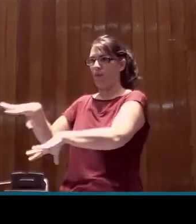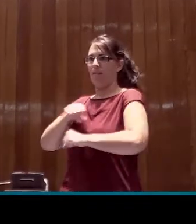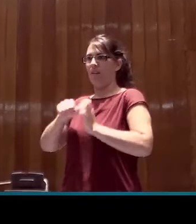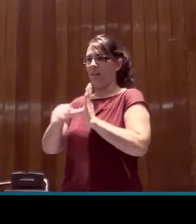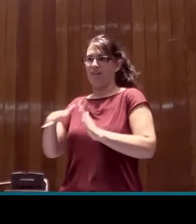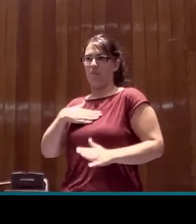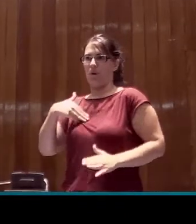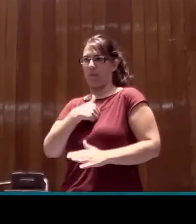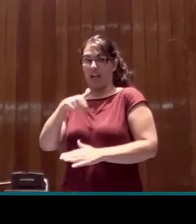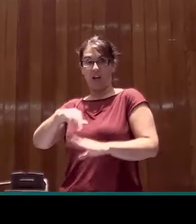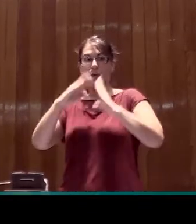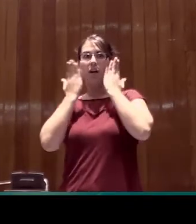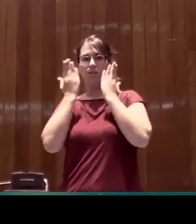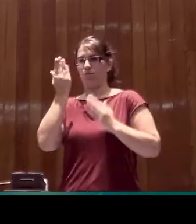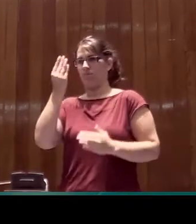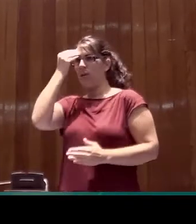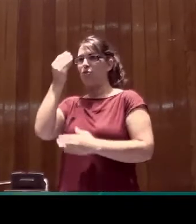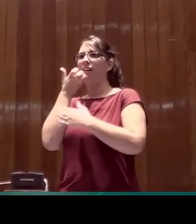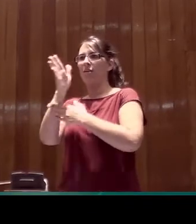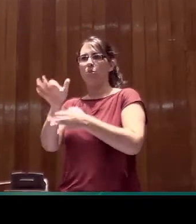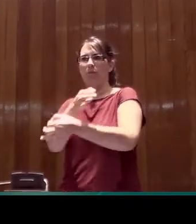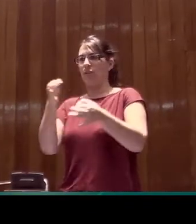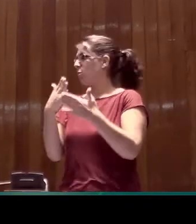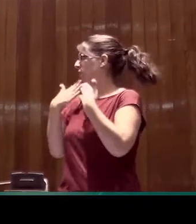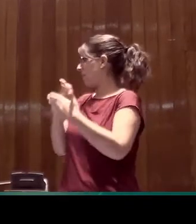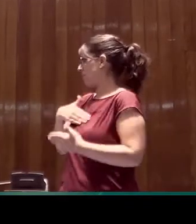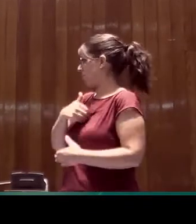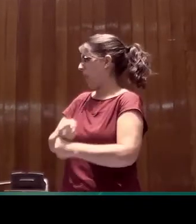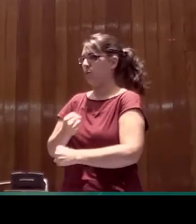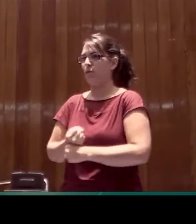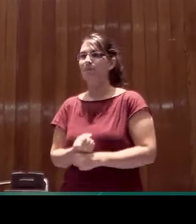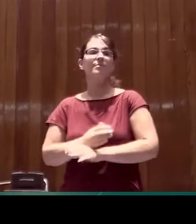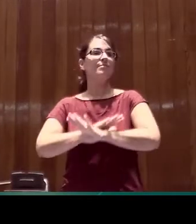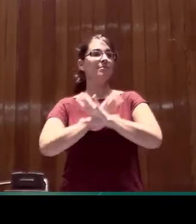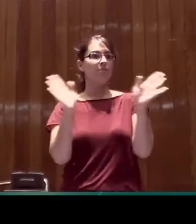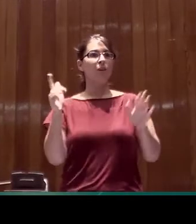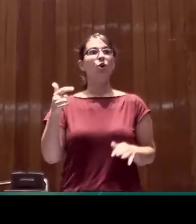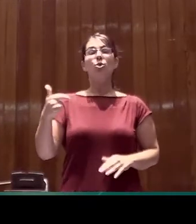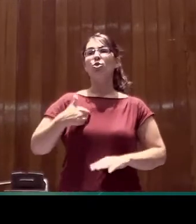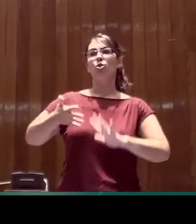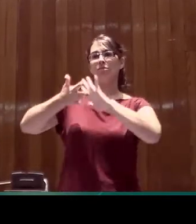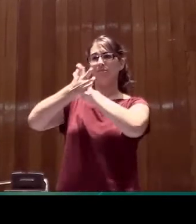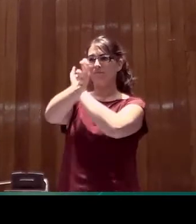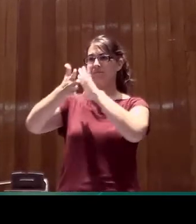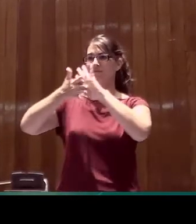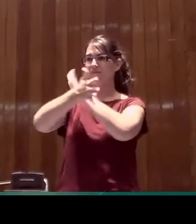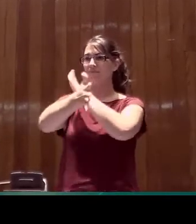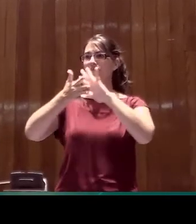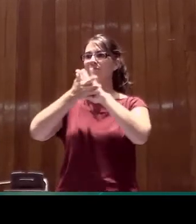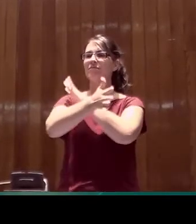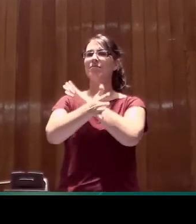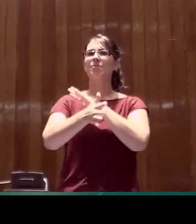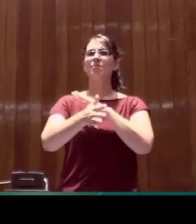este Congreso creo que es un excelente ejemplo. Bien, yo voy a explicarles aquí